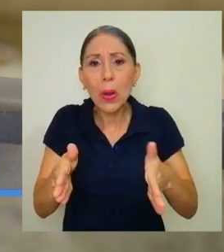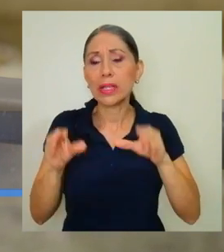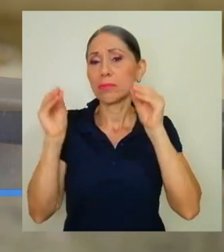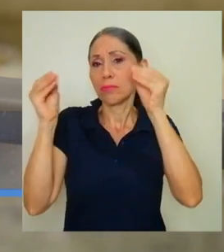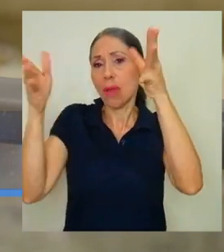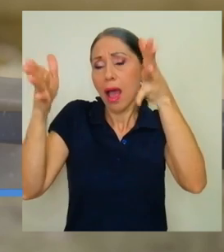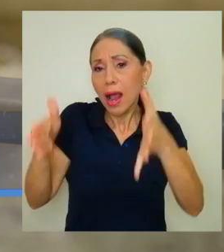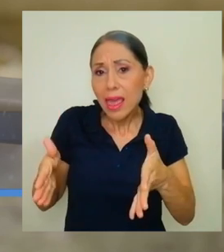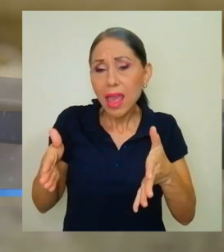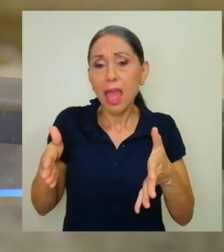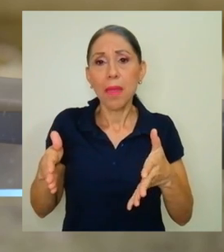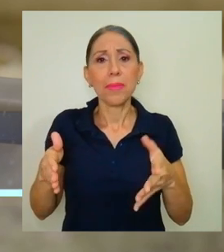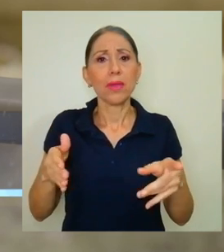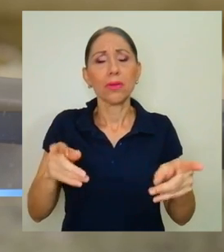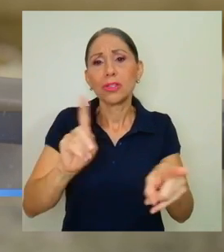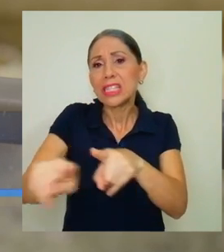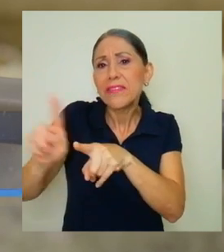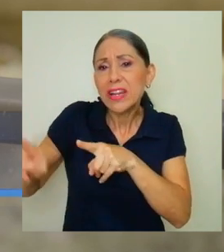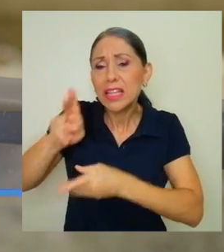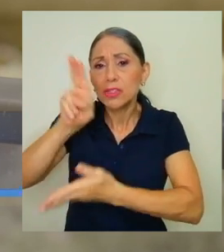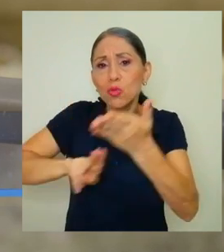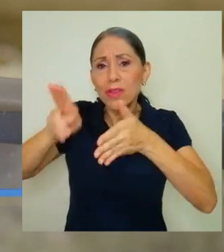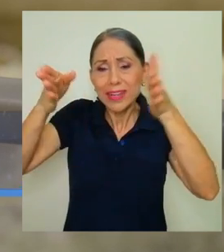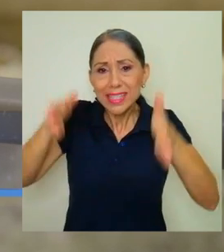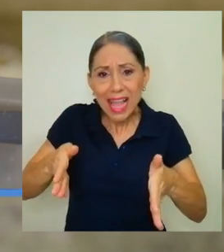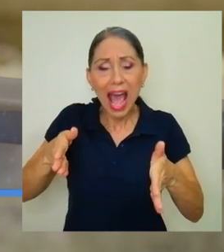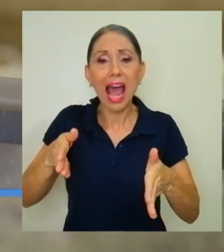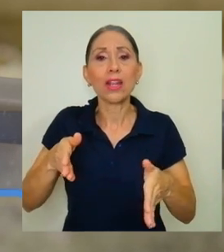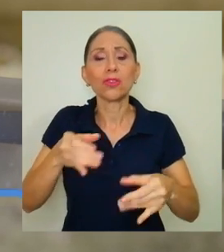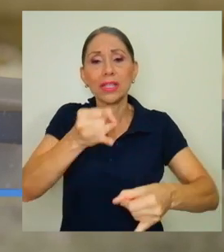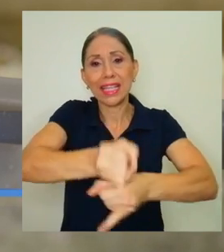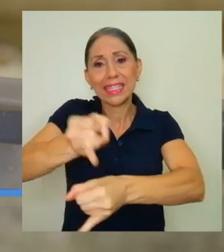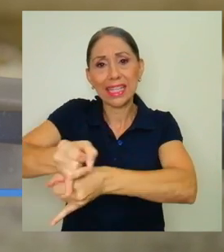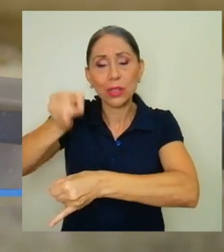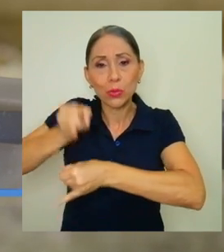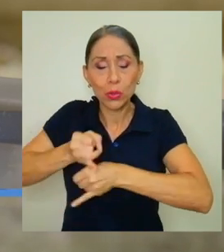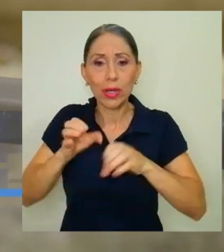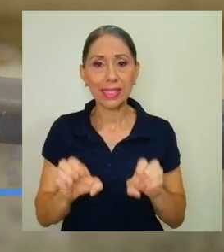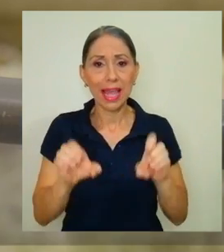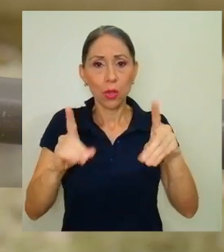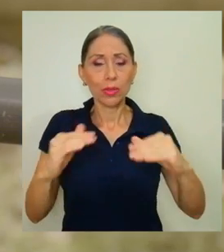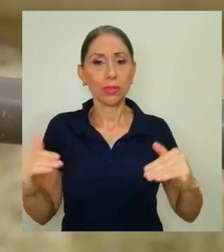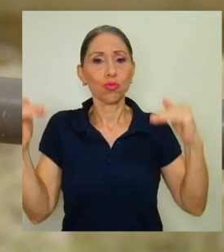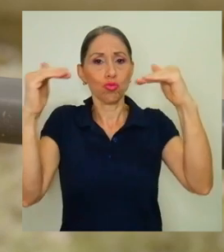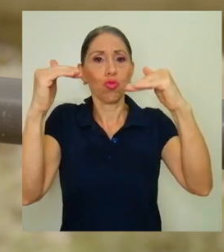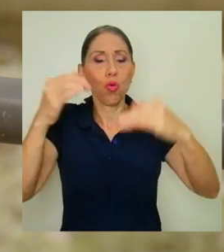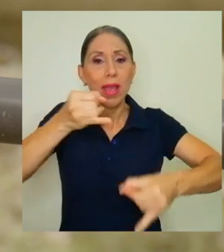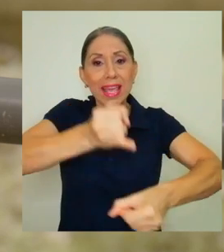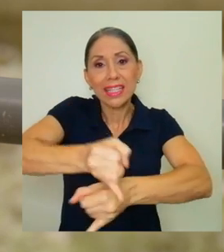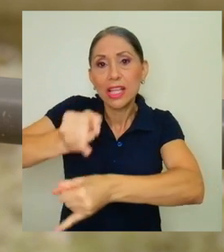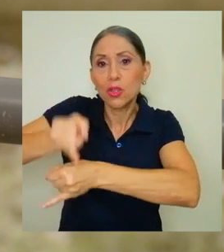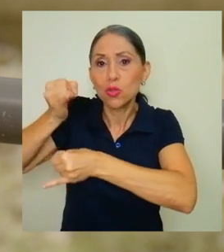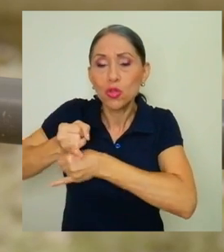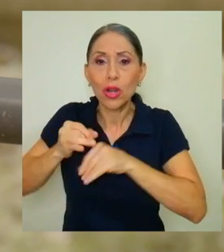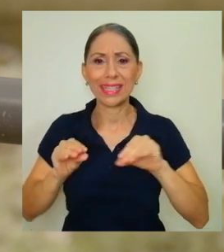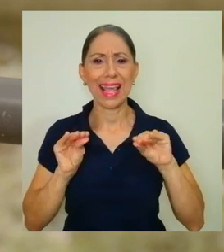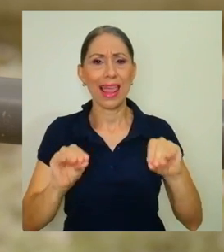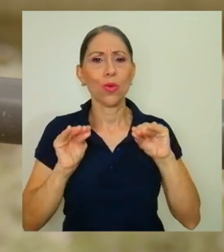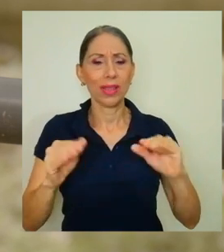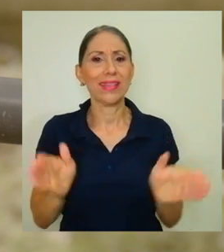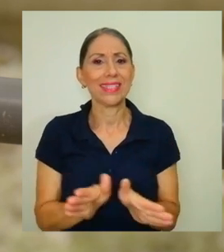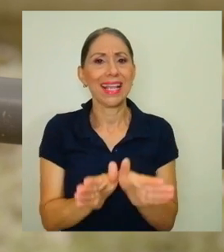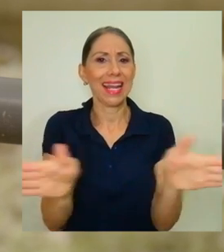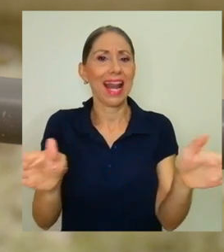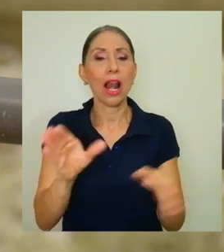académicos, docentes, instituciones de educación superior, instituciones educativas en general,